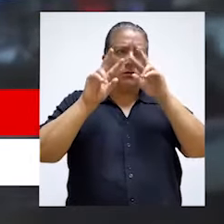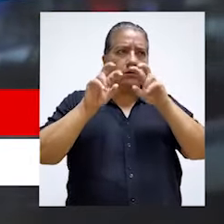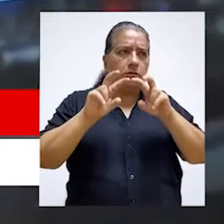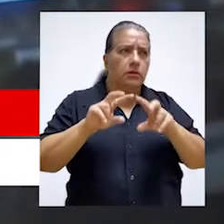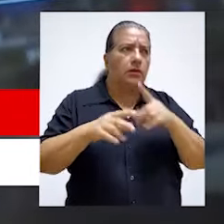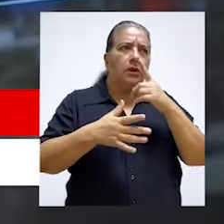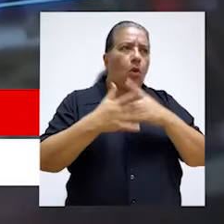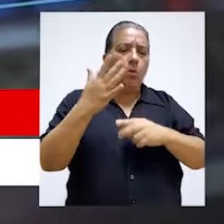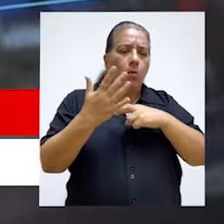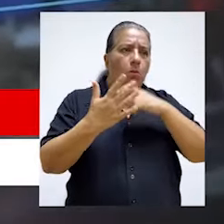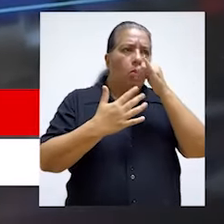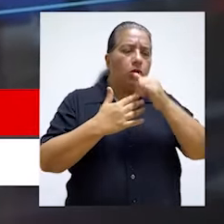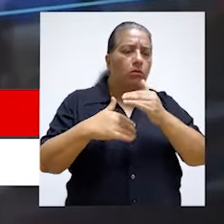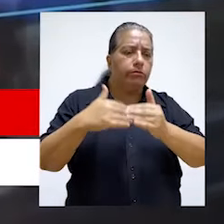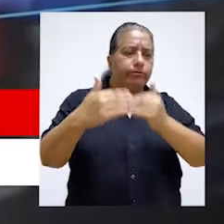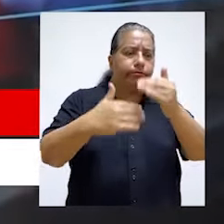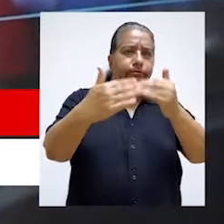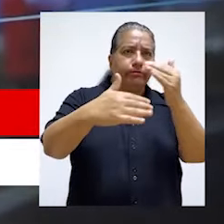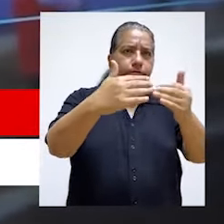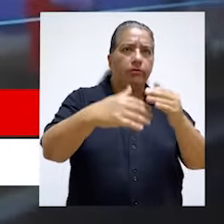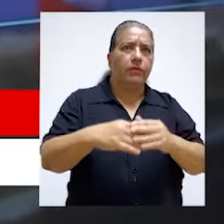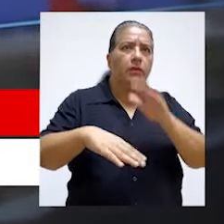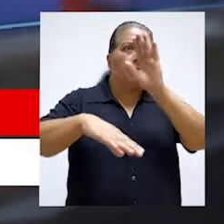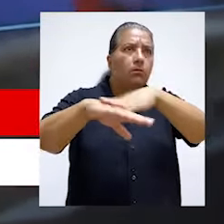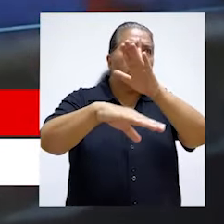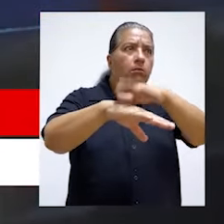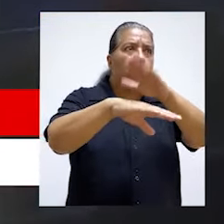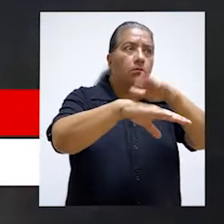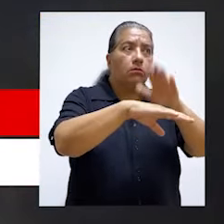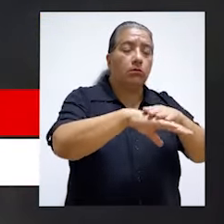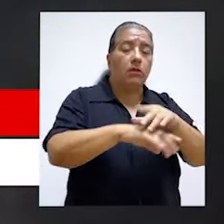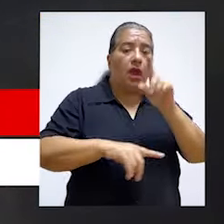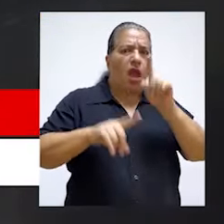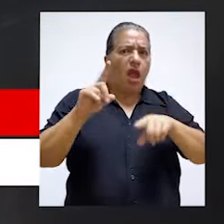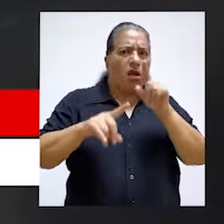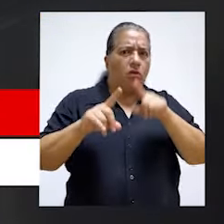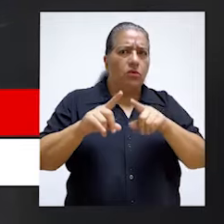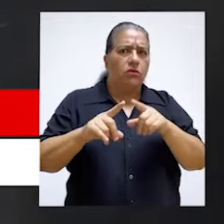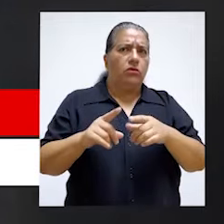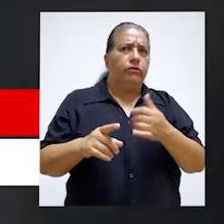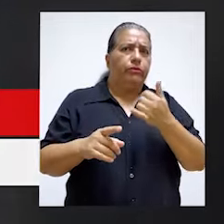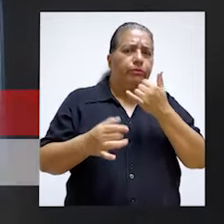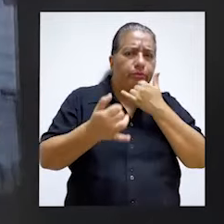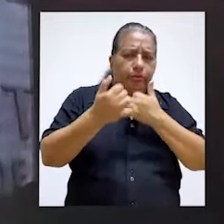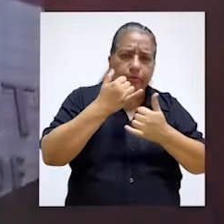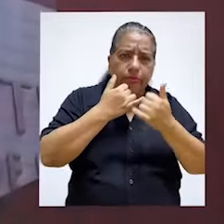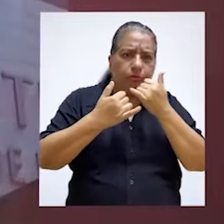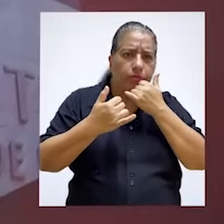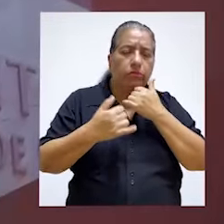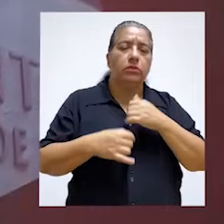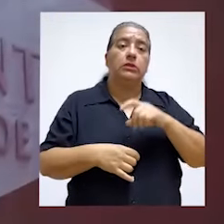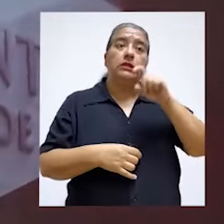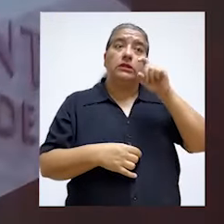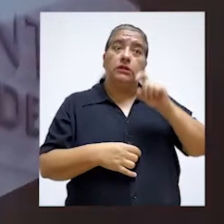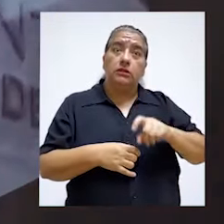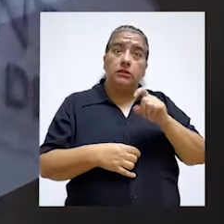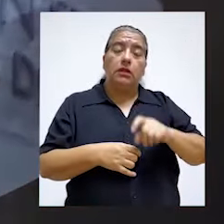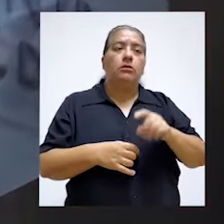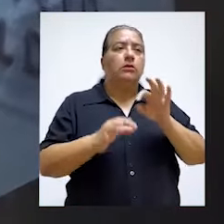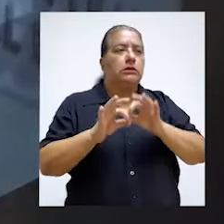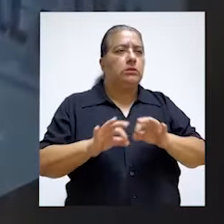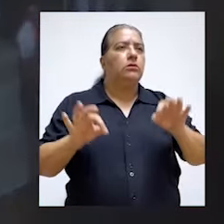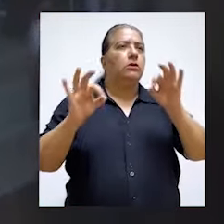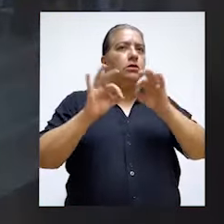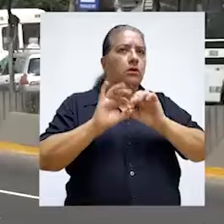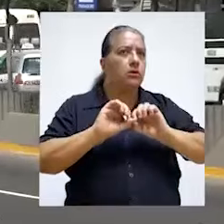y que no sea solamente una preocupación de la Contraloría del Sistema Nacional de Control. Y tampoco, no solamente una preocupación de las entidades públicas, sino sobre